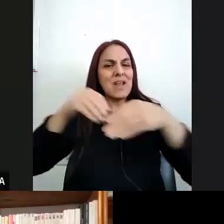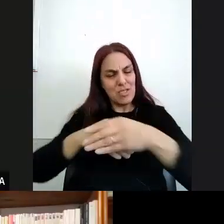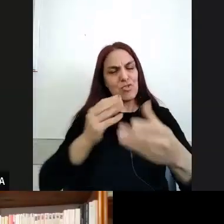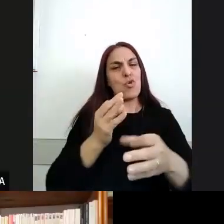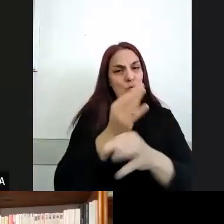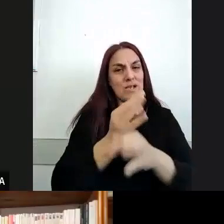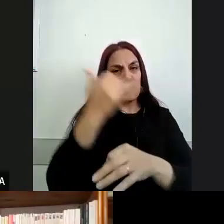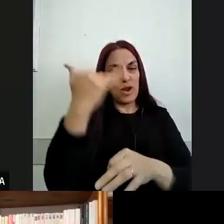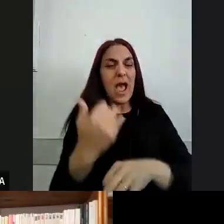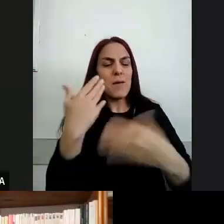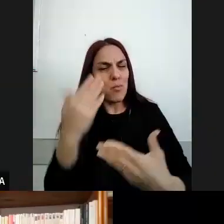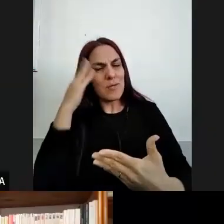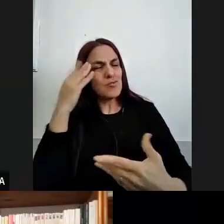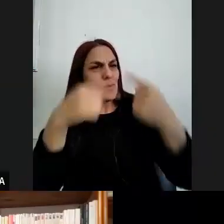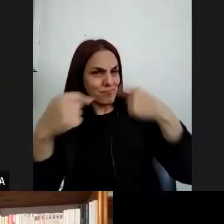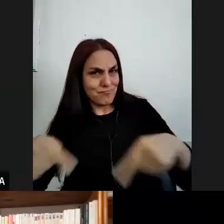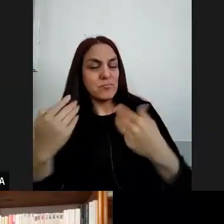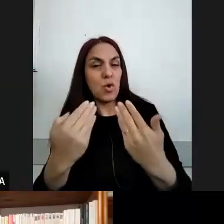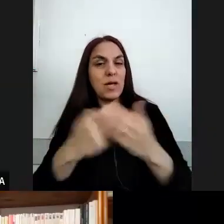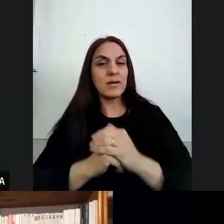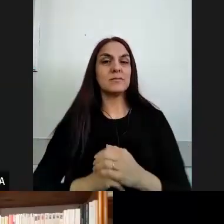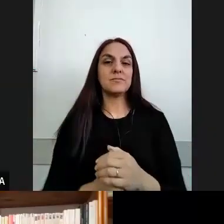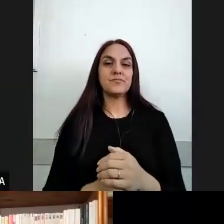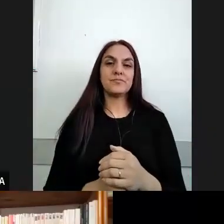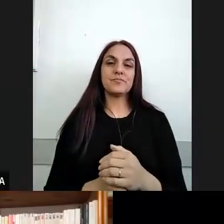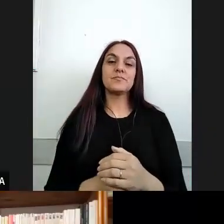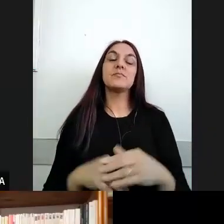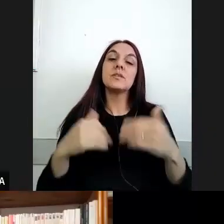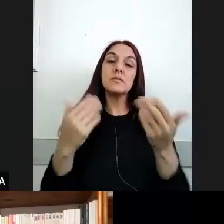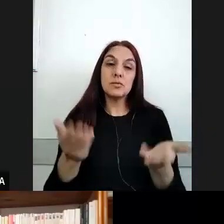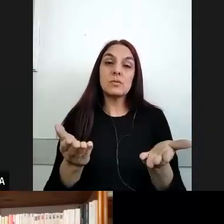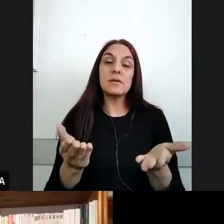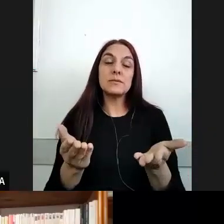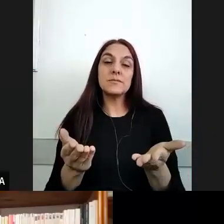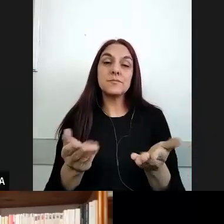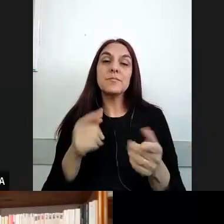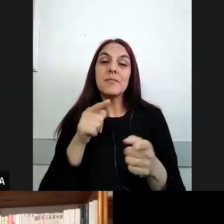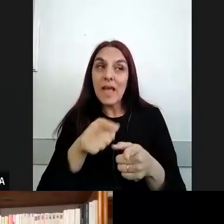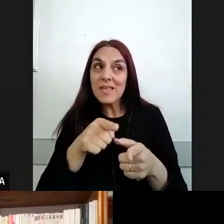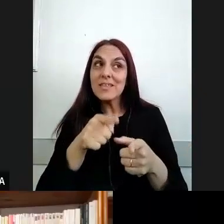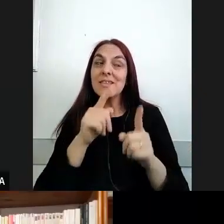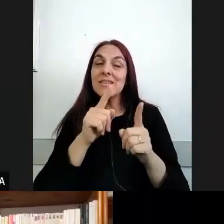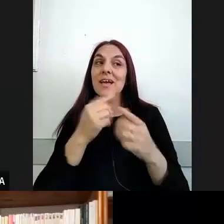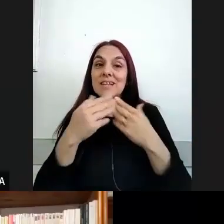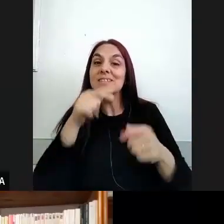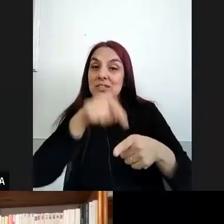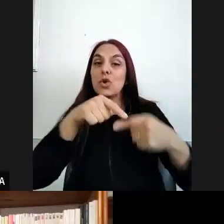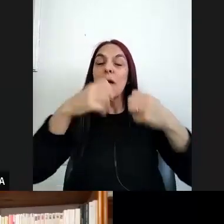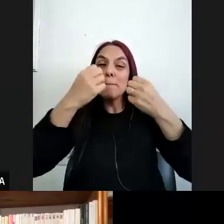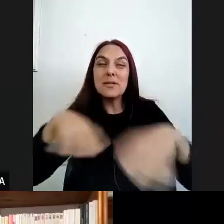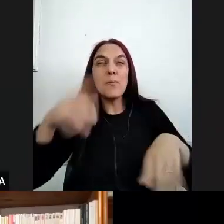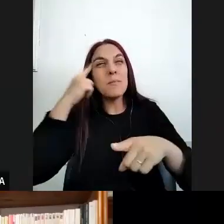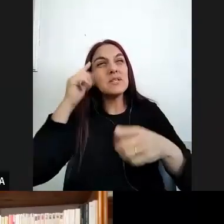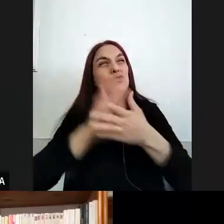y poder pensar desde allí ¿no? el relacionamiento histórico